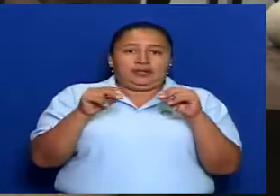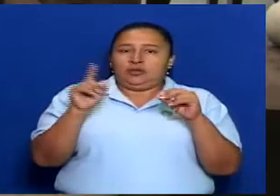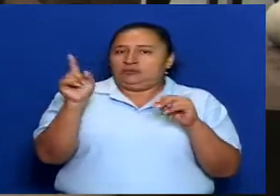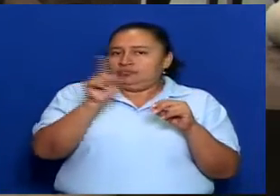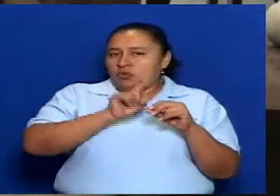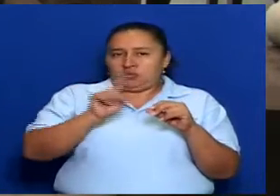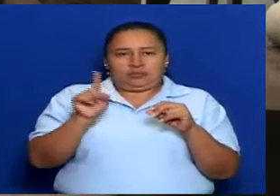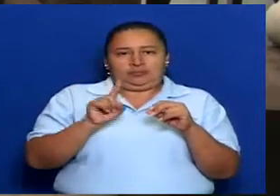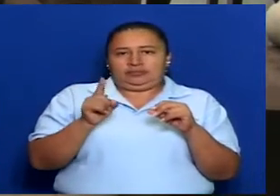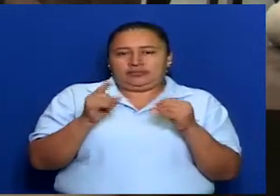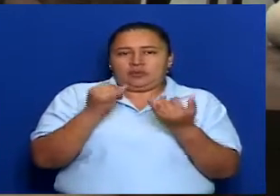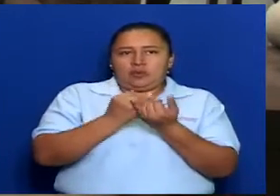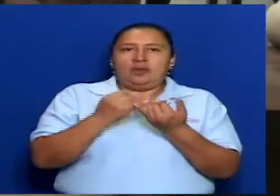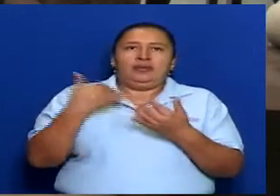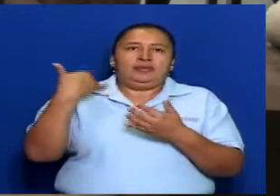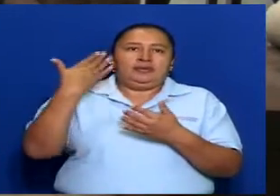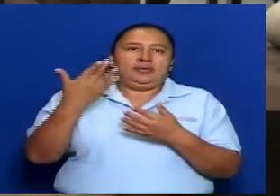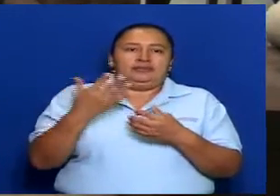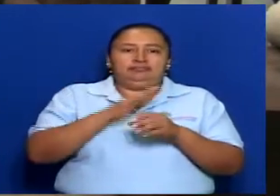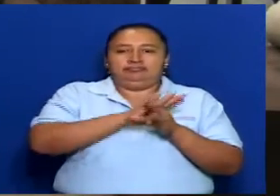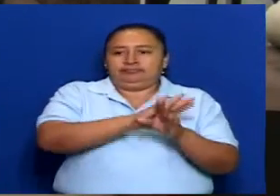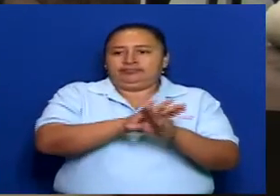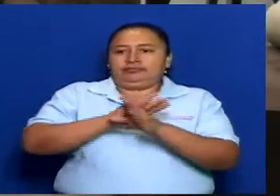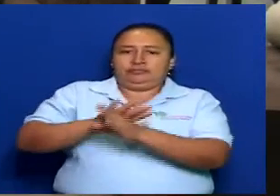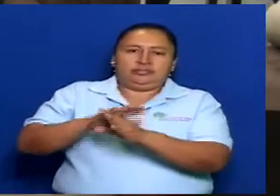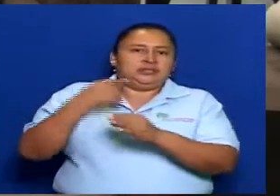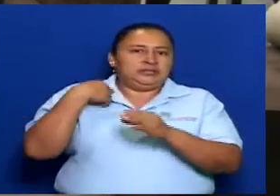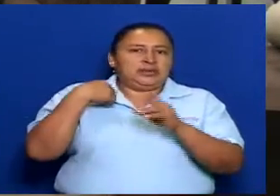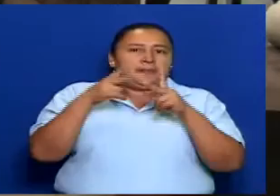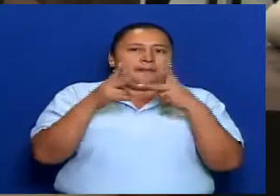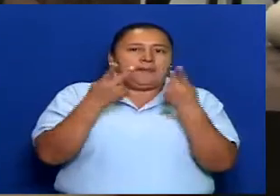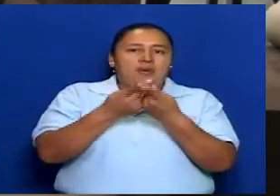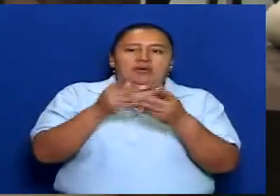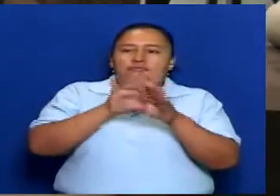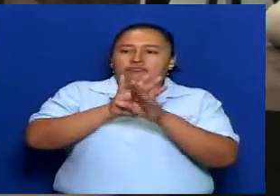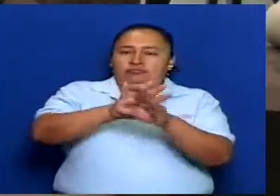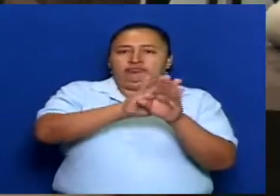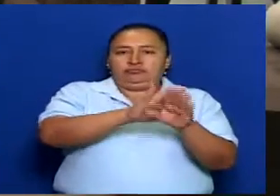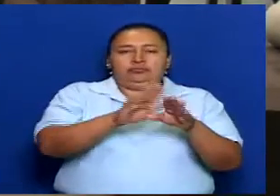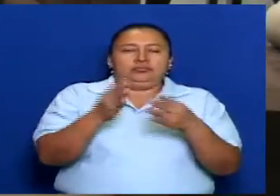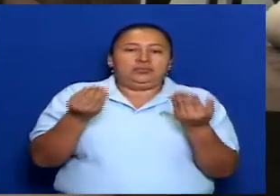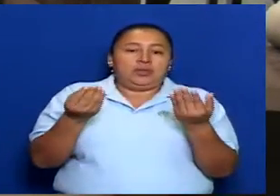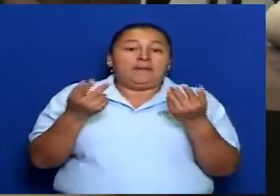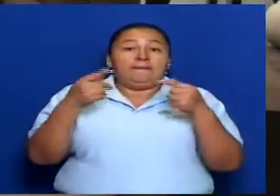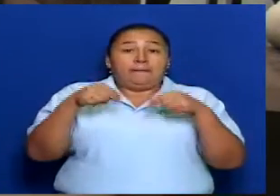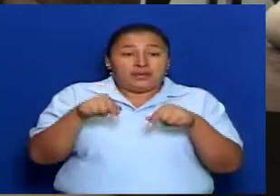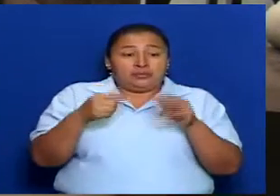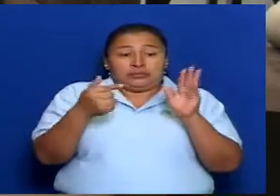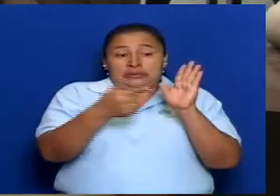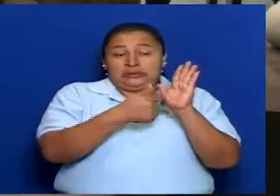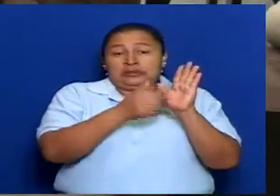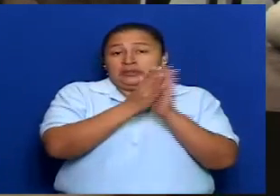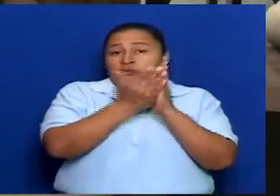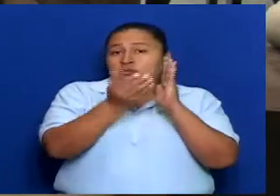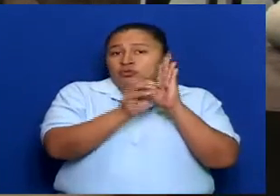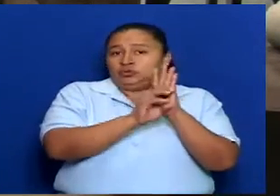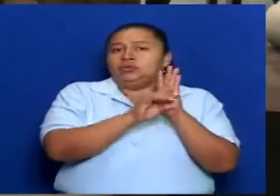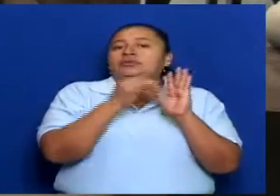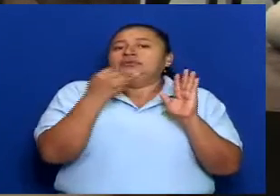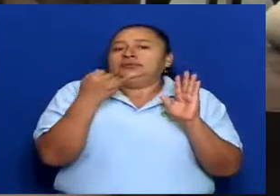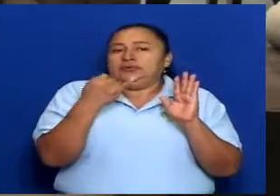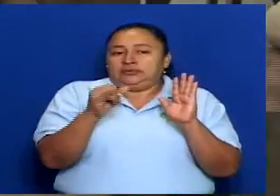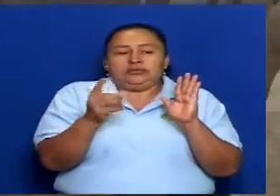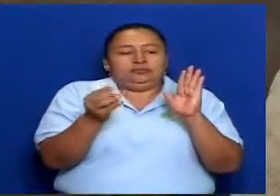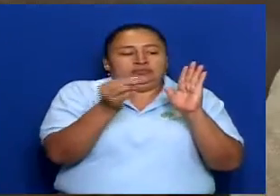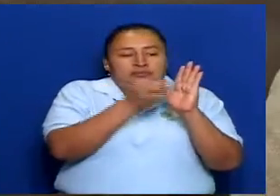así, pues, ha sido de que muchos pueblos han sido excluidos, pero en ese marco, entonces, vemos que tenemos